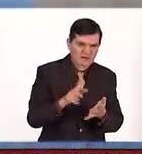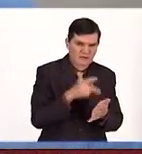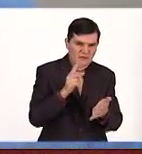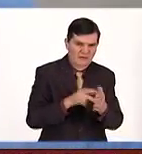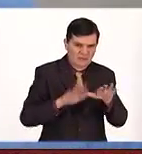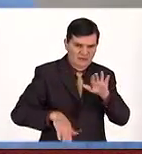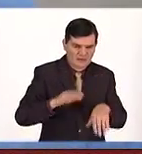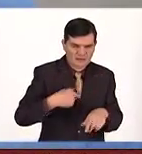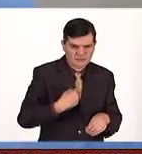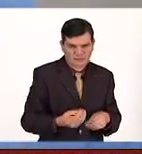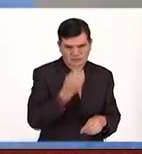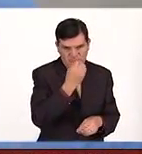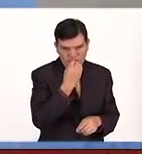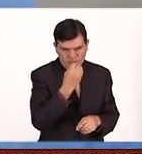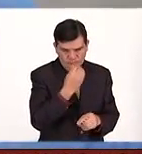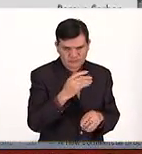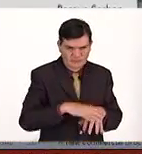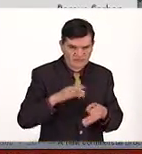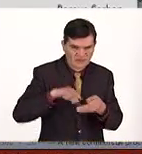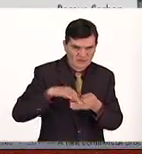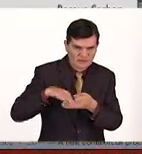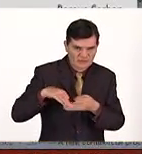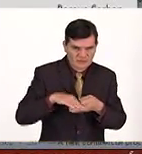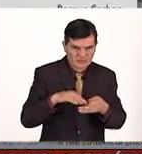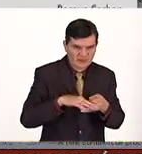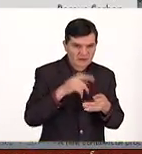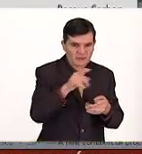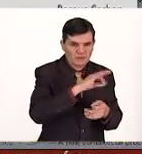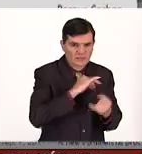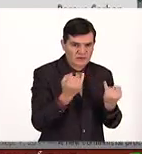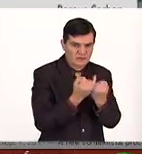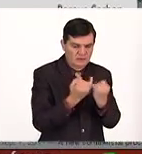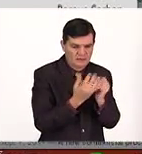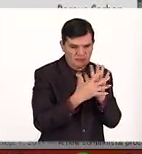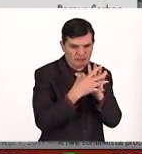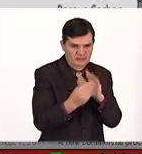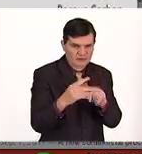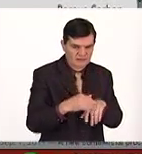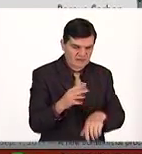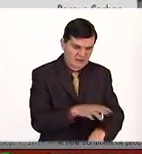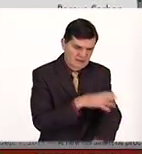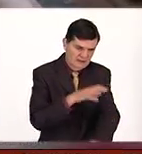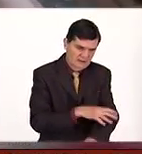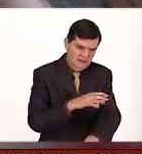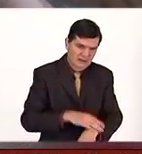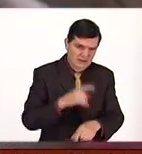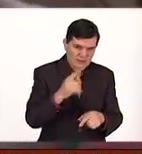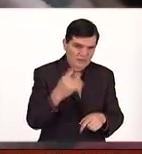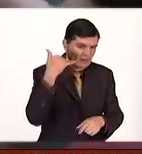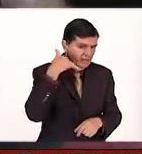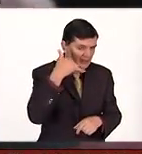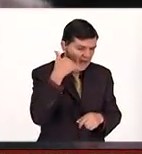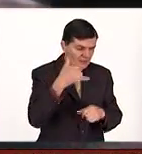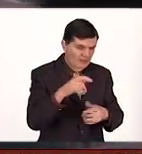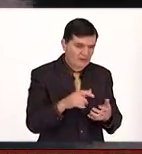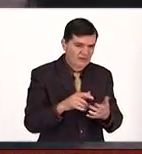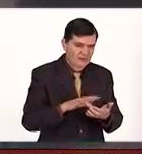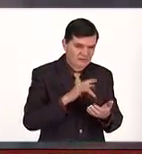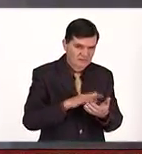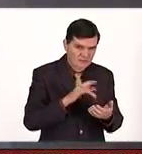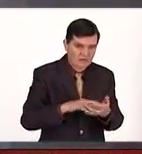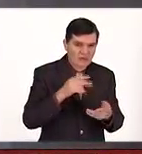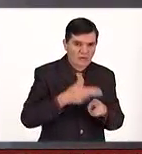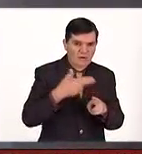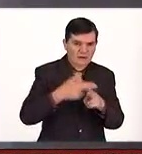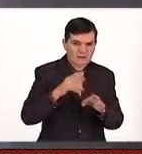comemos recurrentemente, pueden ser capaces de darle energía a un teléfono celular o